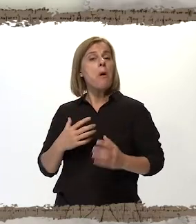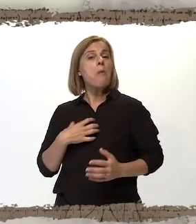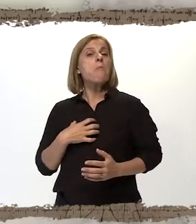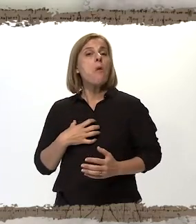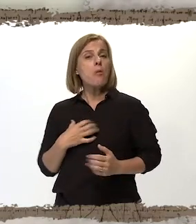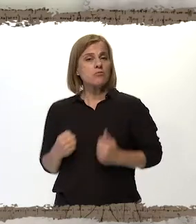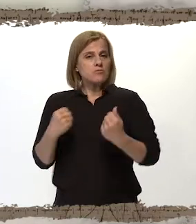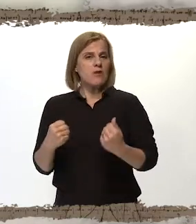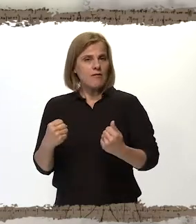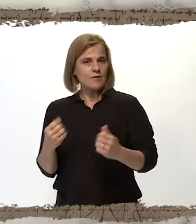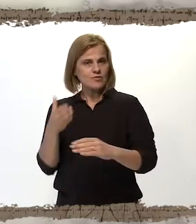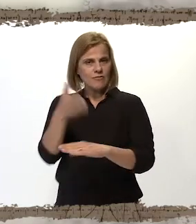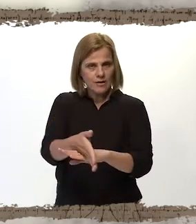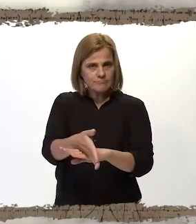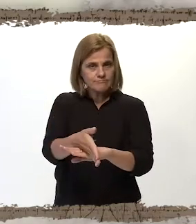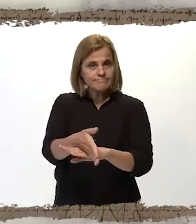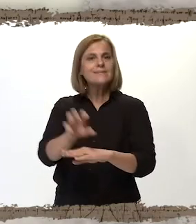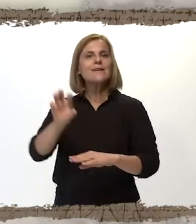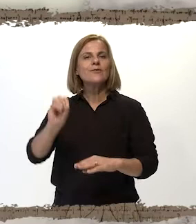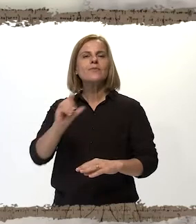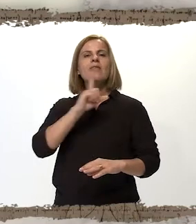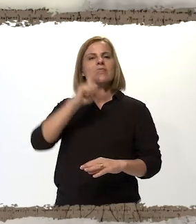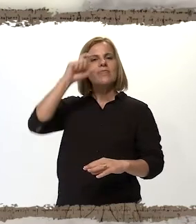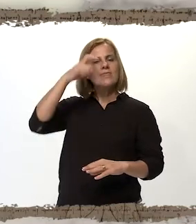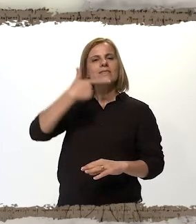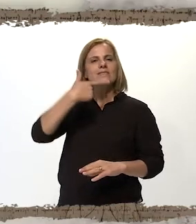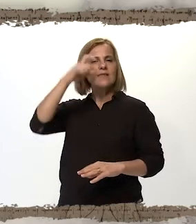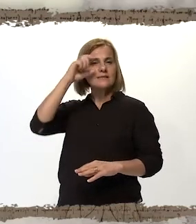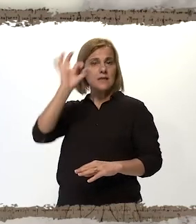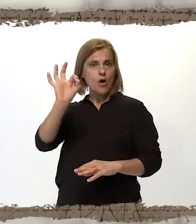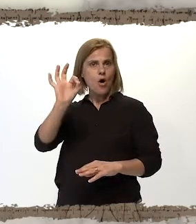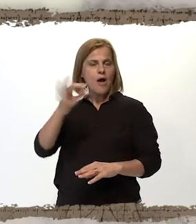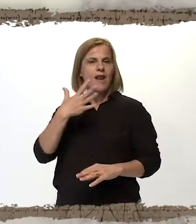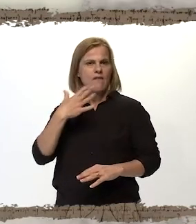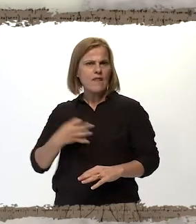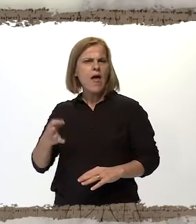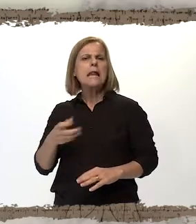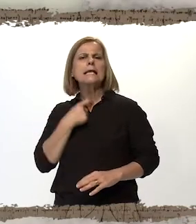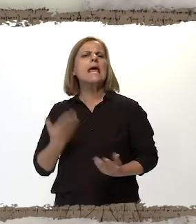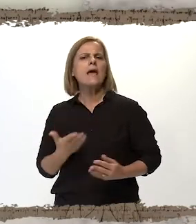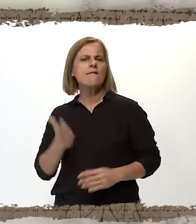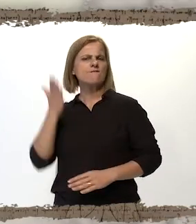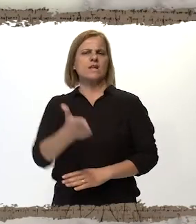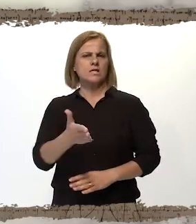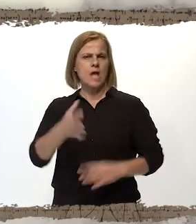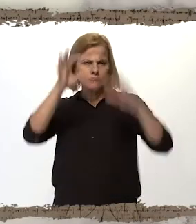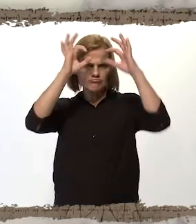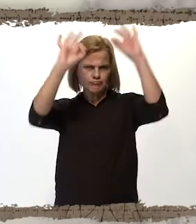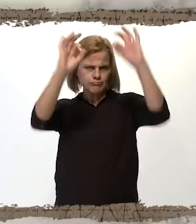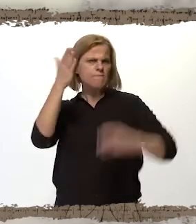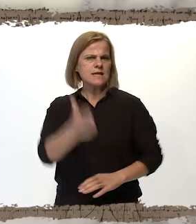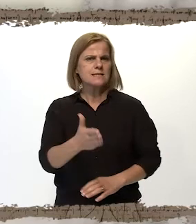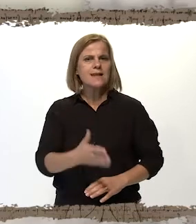ofreció como voluntario en sacrificio. Su nombre era Teseo y, en realidad, estaba dispuesto a vencer a la bestia.